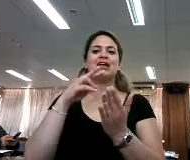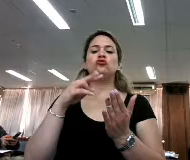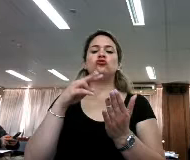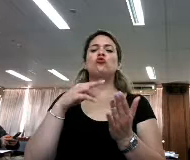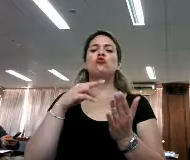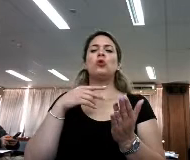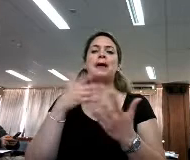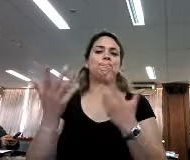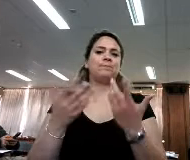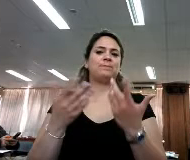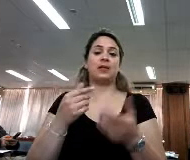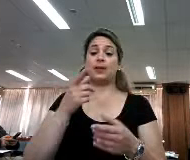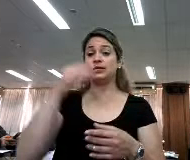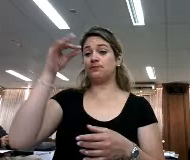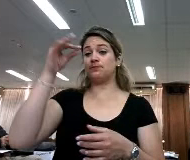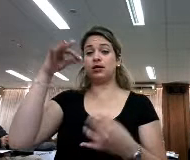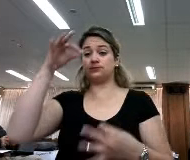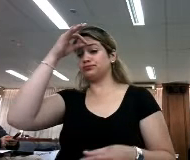cierta